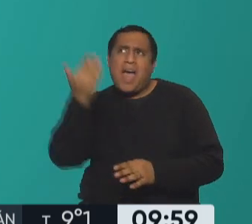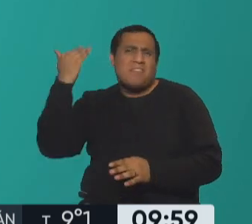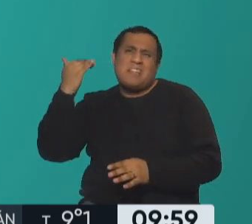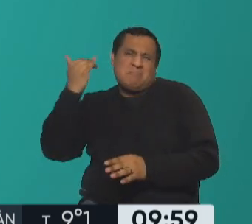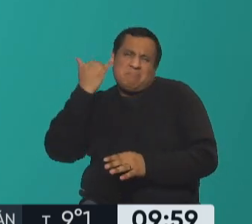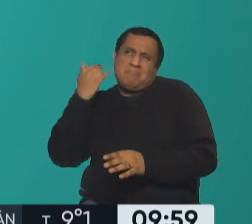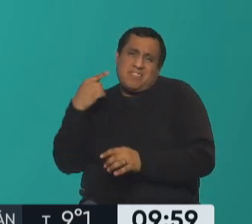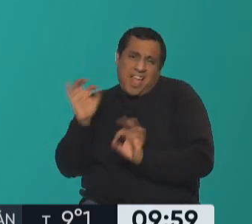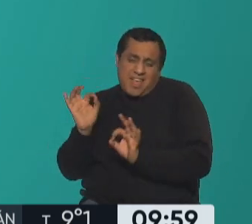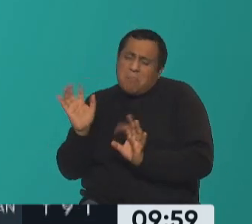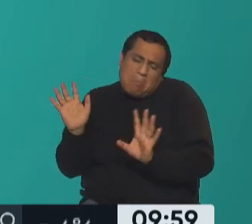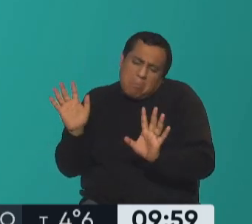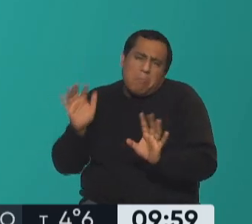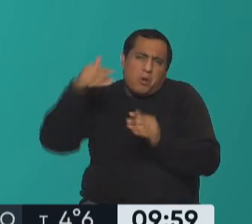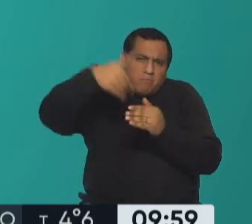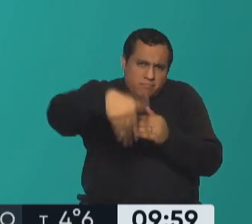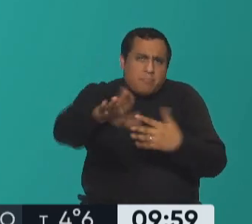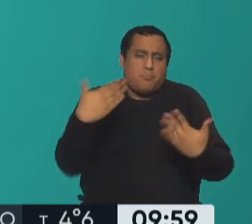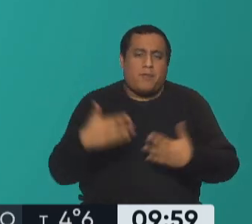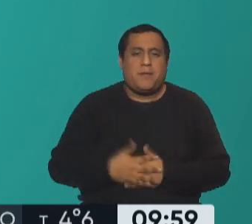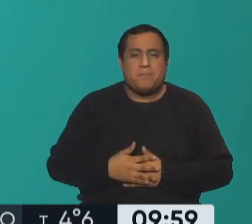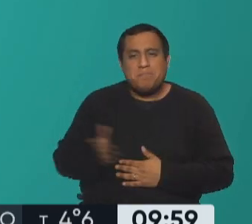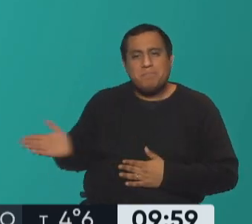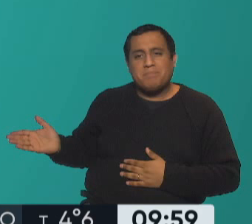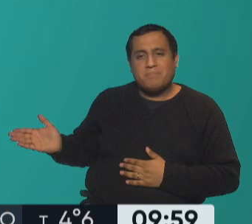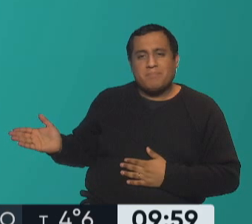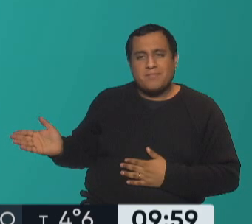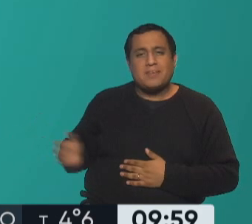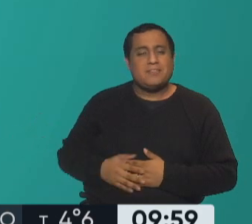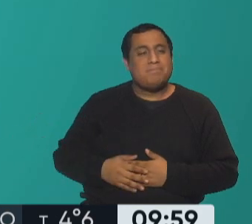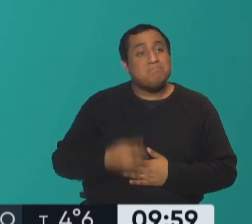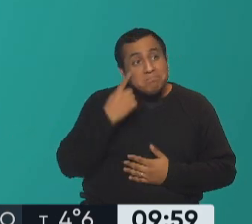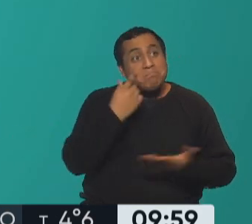pero hay mucho por hacer que siempre está ahí a nuestro alcance arroba victorio pardoaz ¿no Vicky?